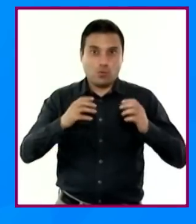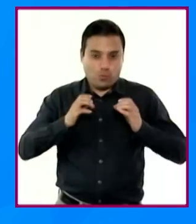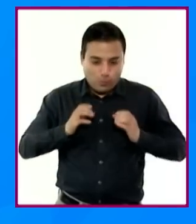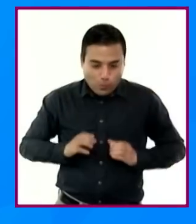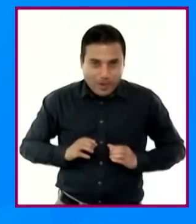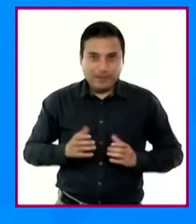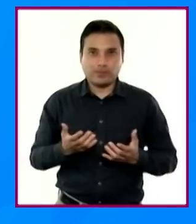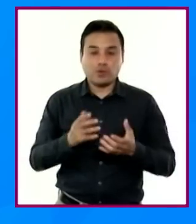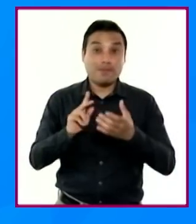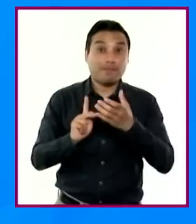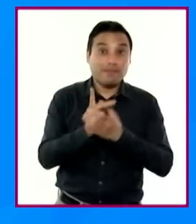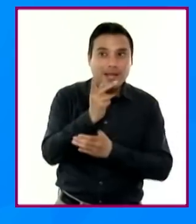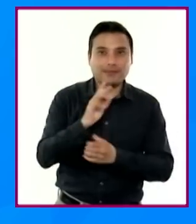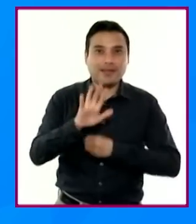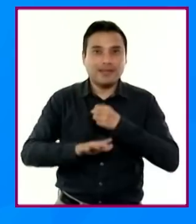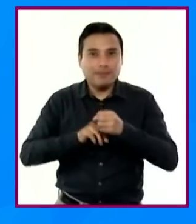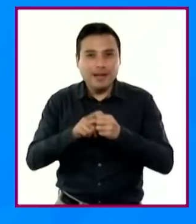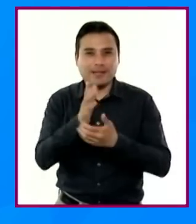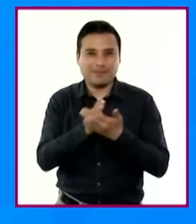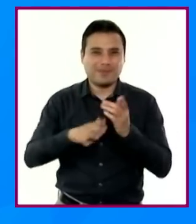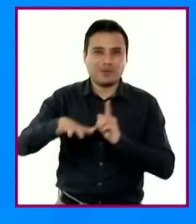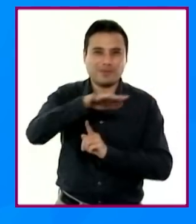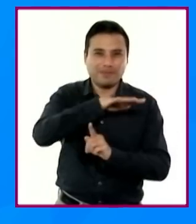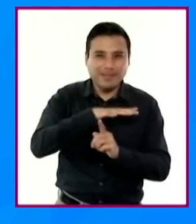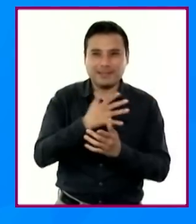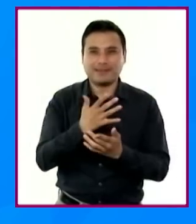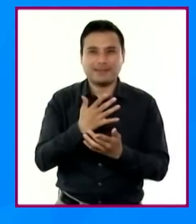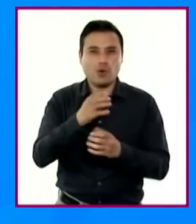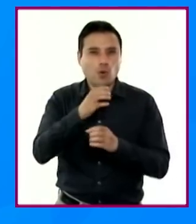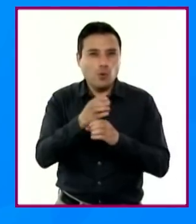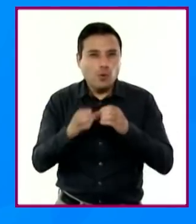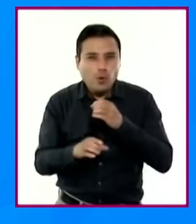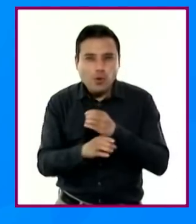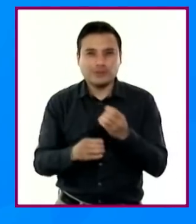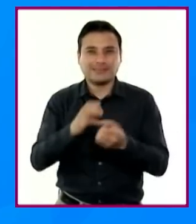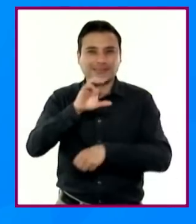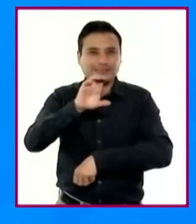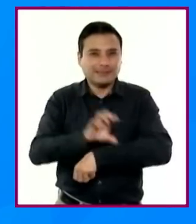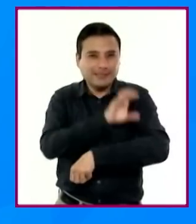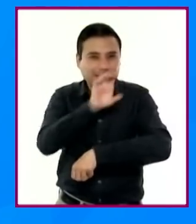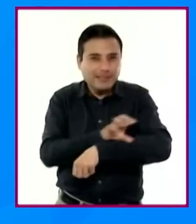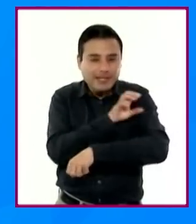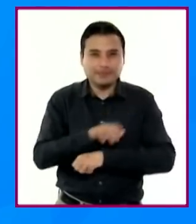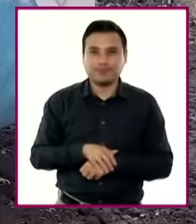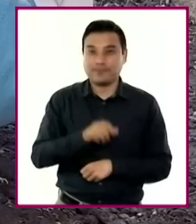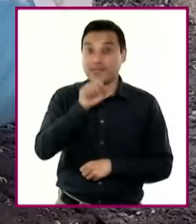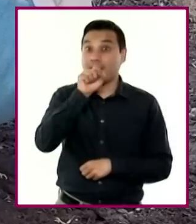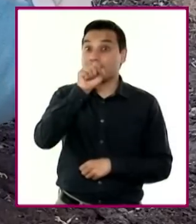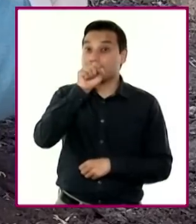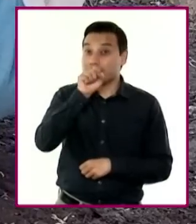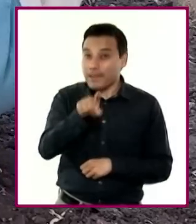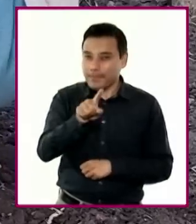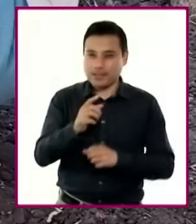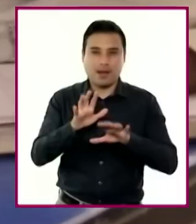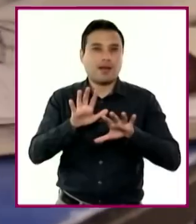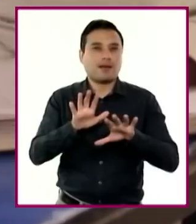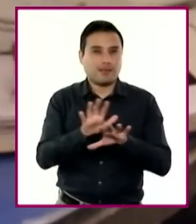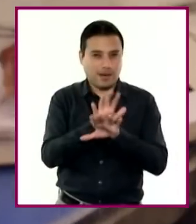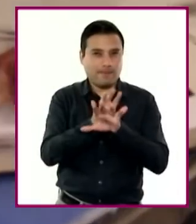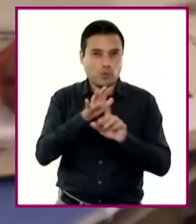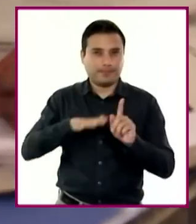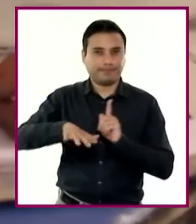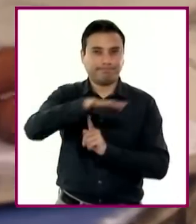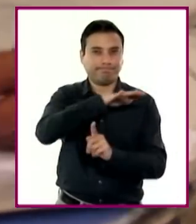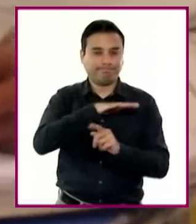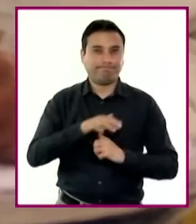seres vivos, la materia, la energía, así como cambios y regularidades en el entorno natural. En